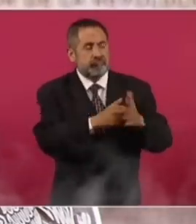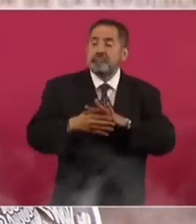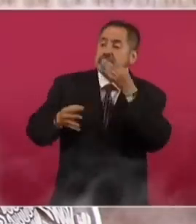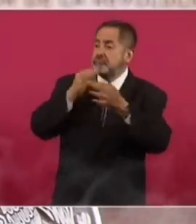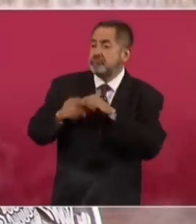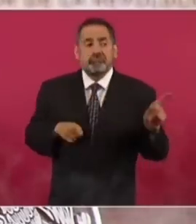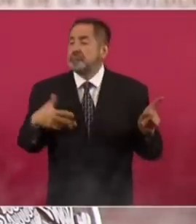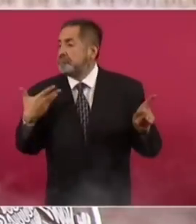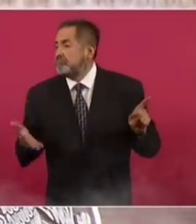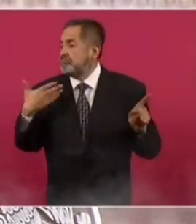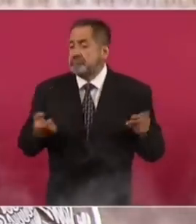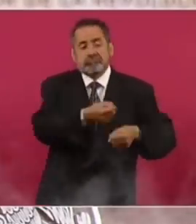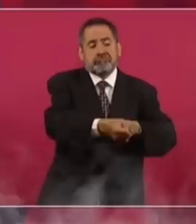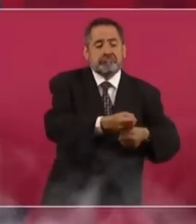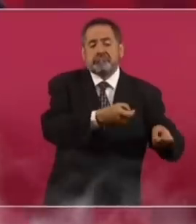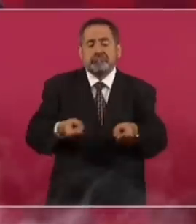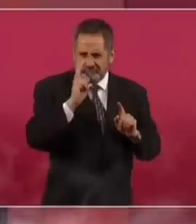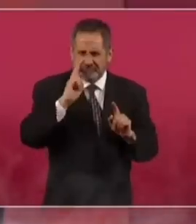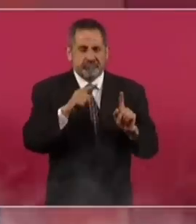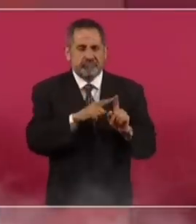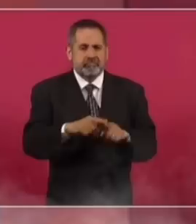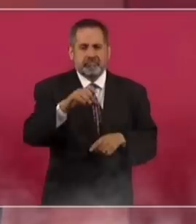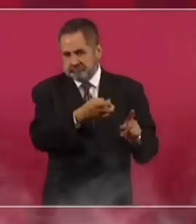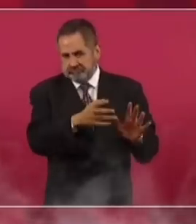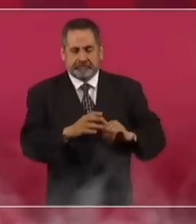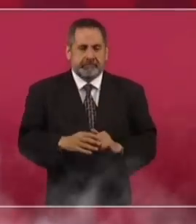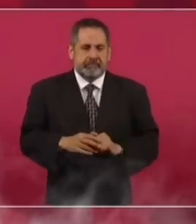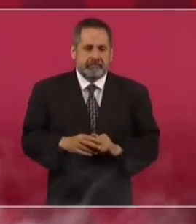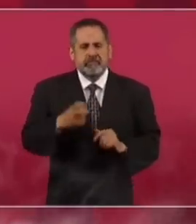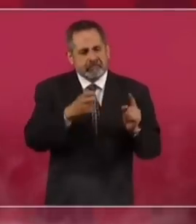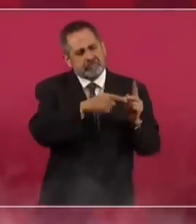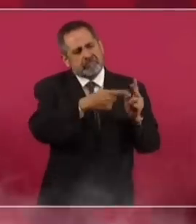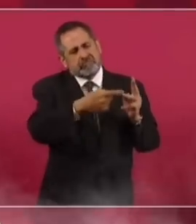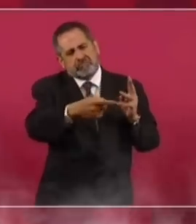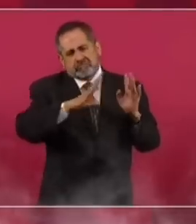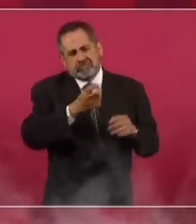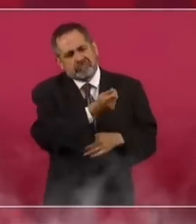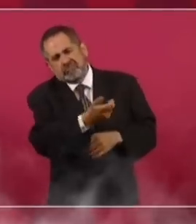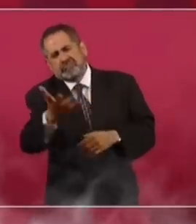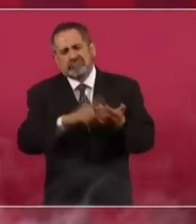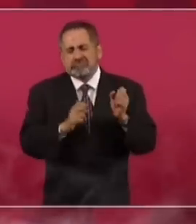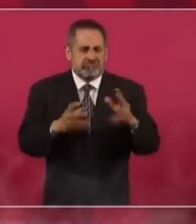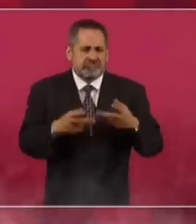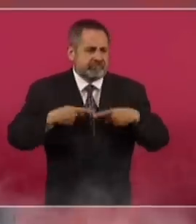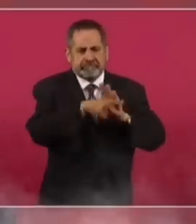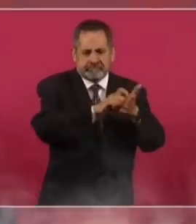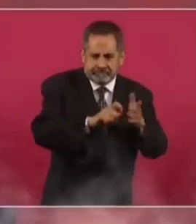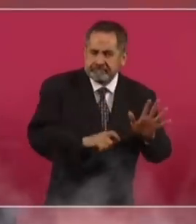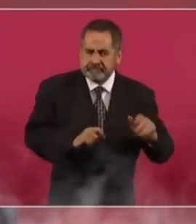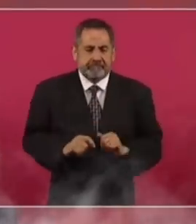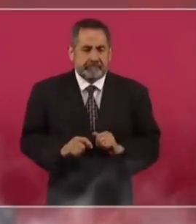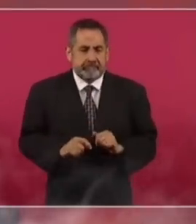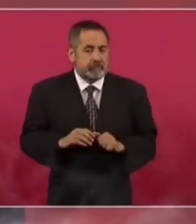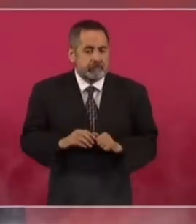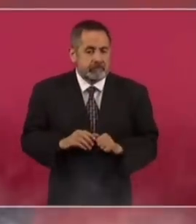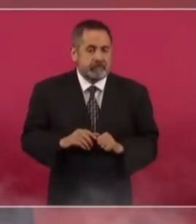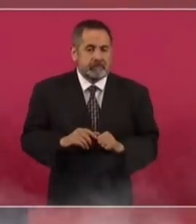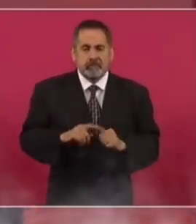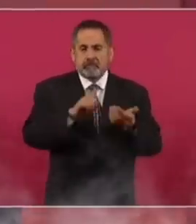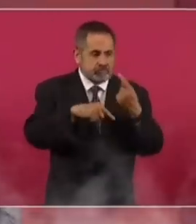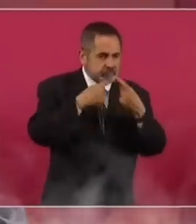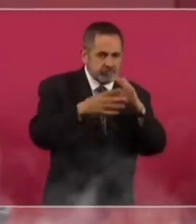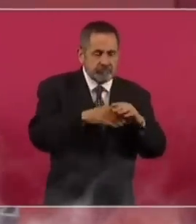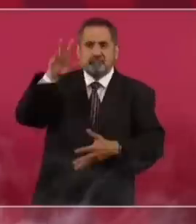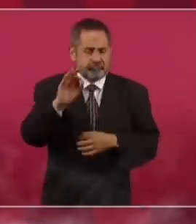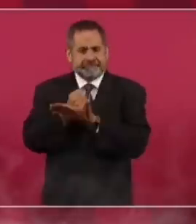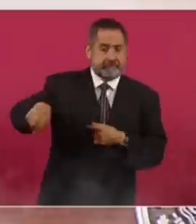justificar torturas. Por ejemplo, Rodríguez de Mola. Y así otros periodistas que están